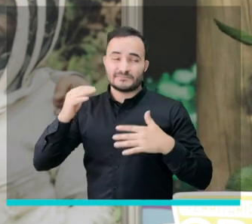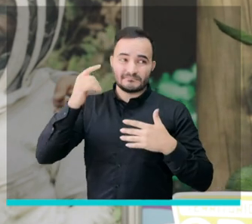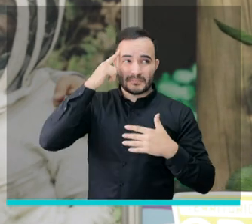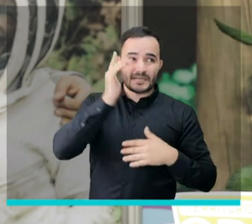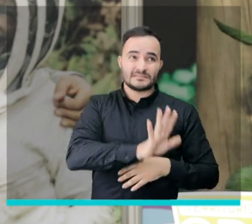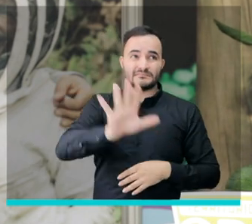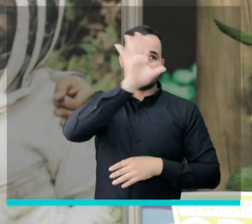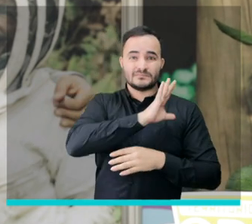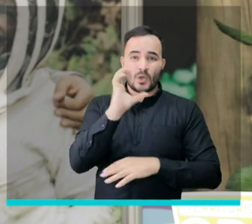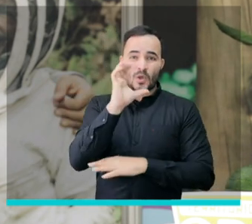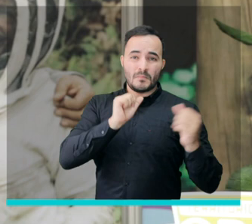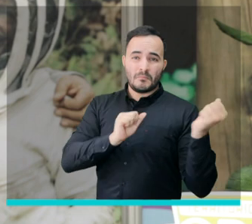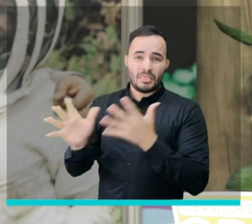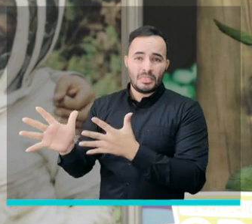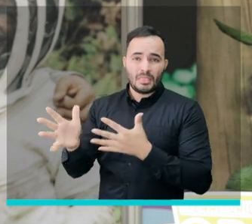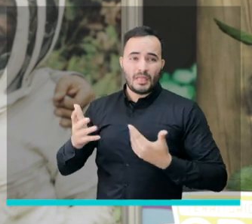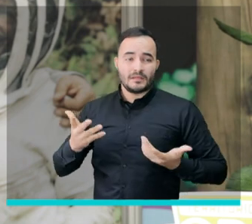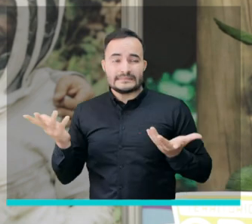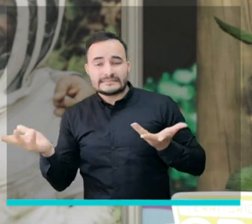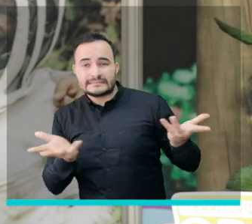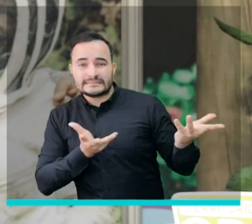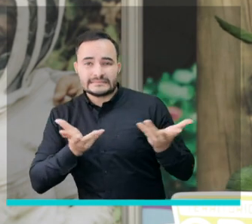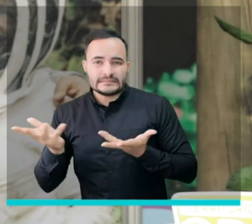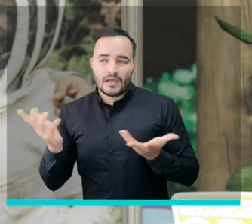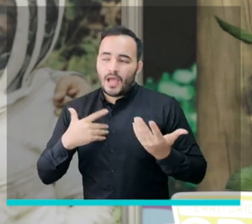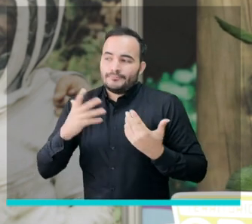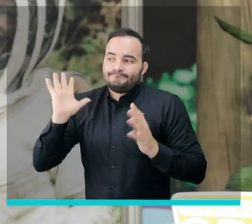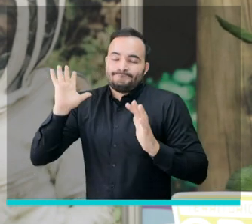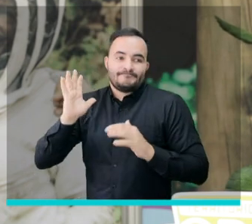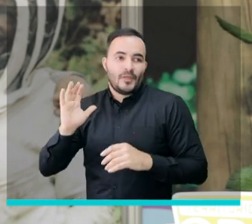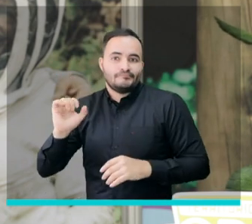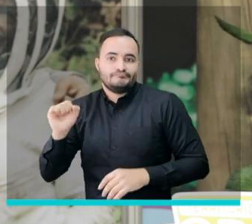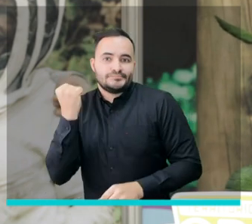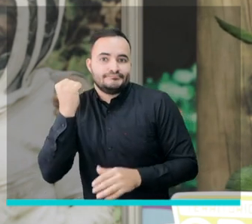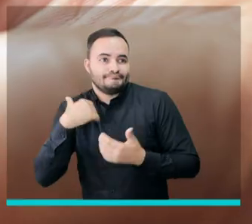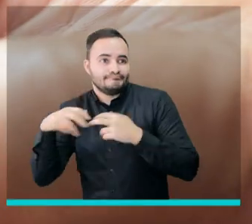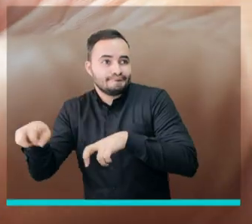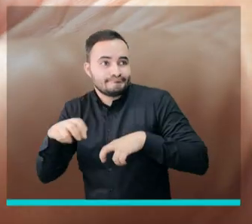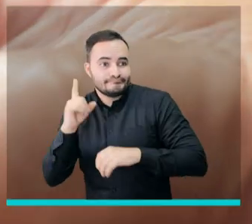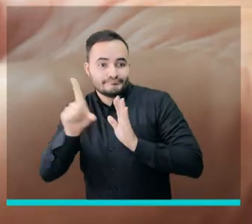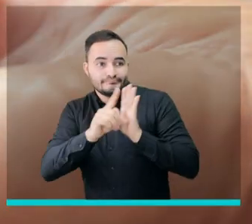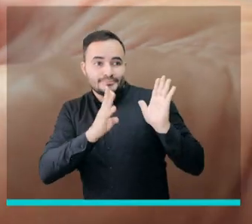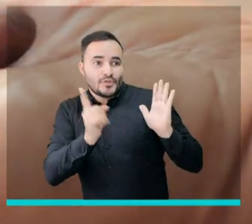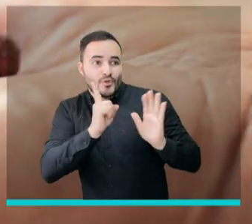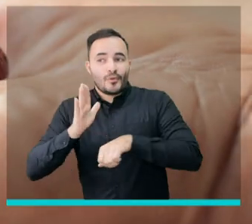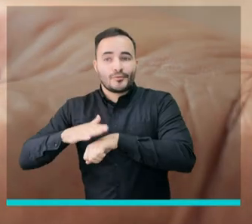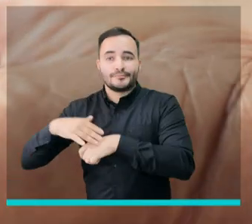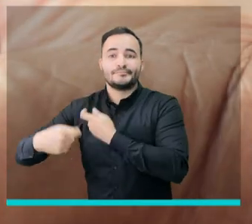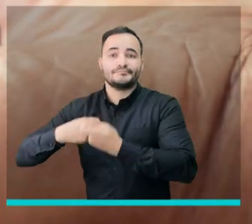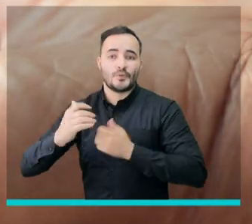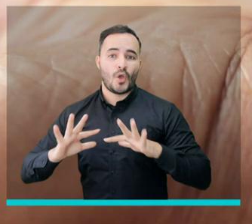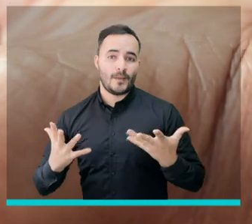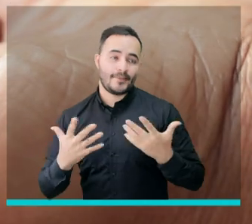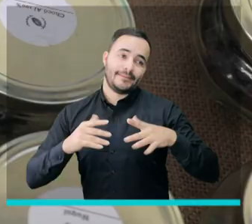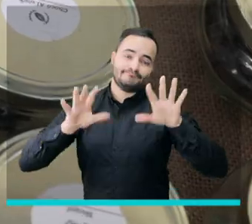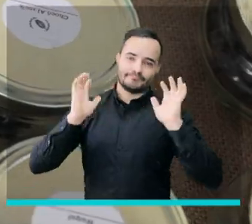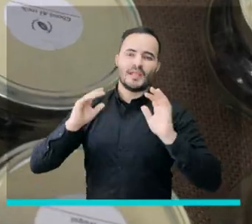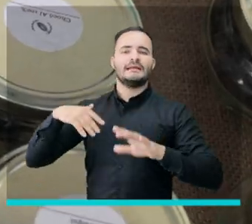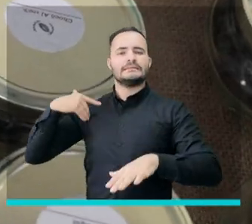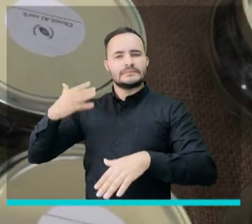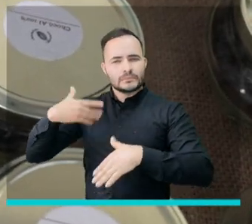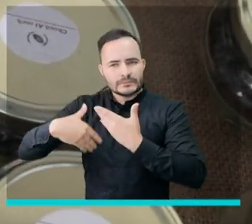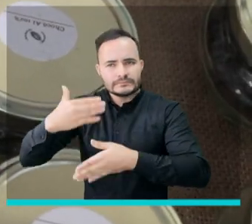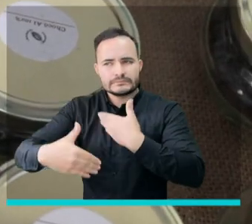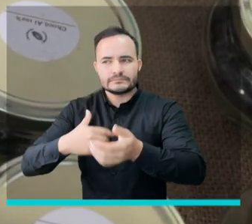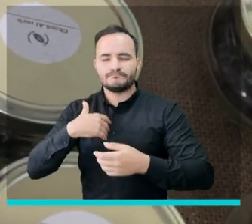abandono del país, se ven en la necesidad de tener cultivos ilícitos. Entonces empezamos a hacer un trabajo muy bonito,